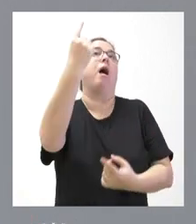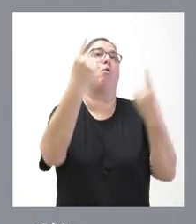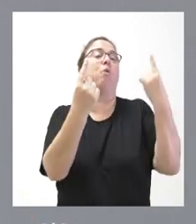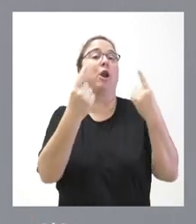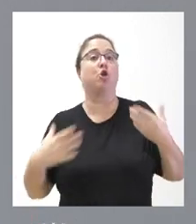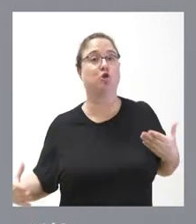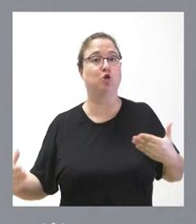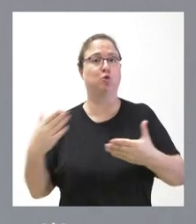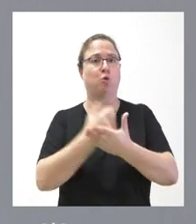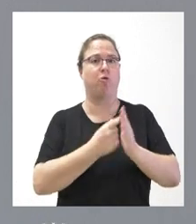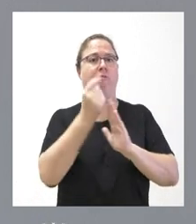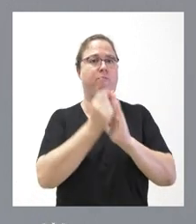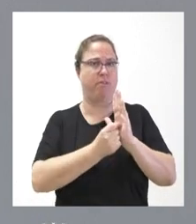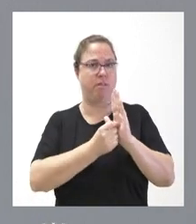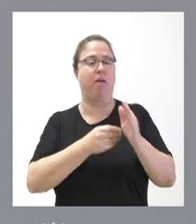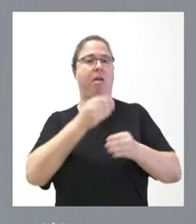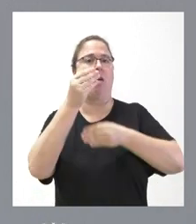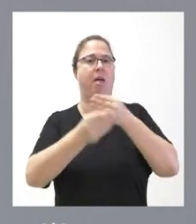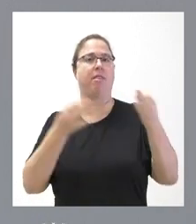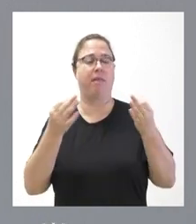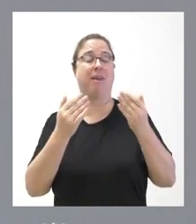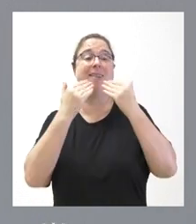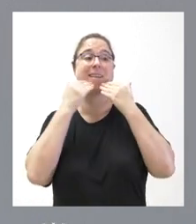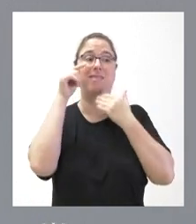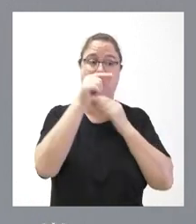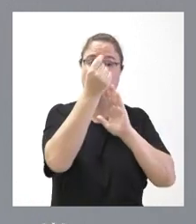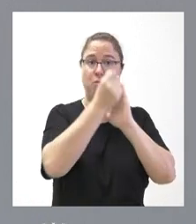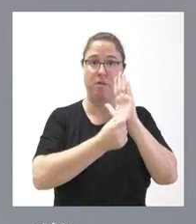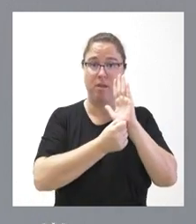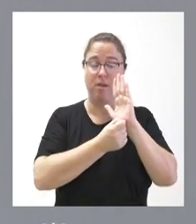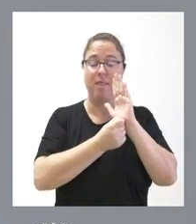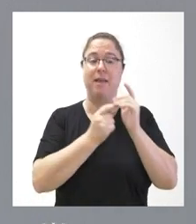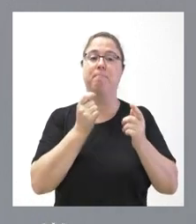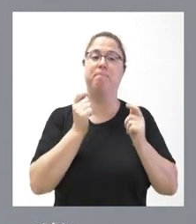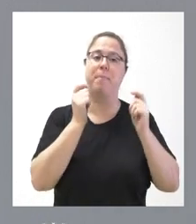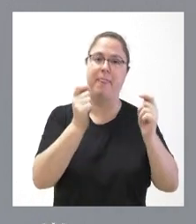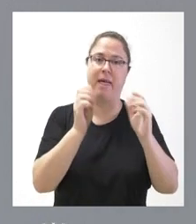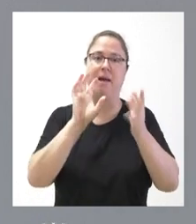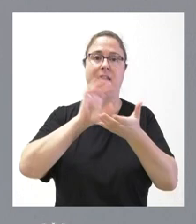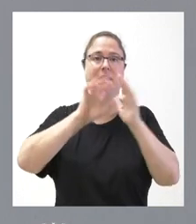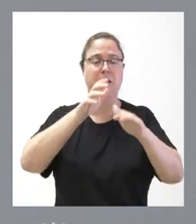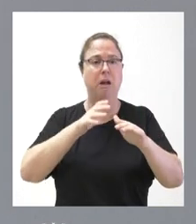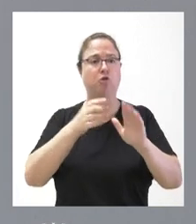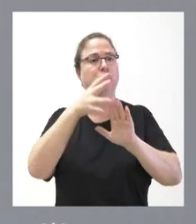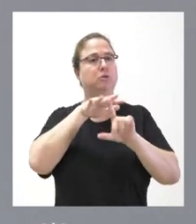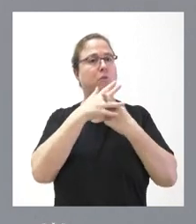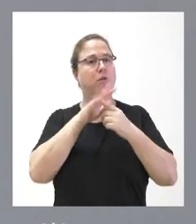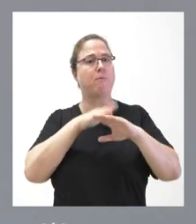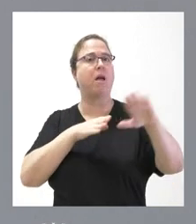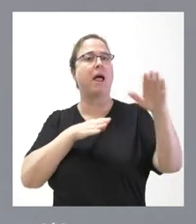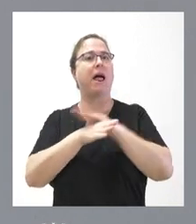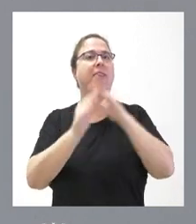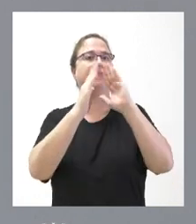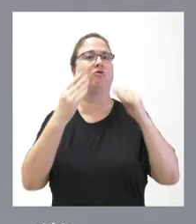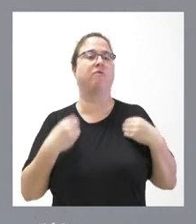a permitir que Castilla y León tenga una situación en materia de acceso a la vivienda que es mejor